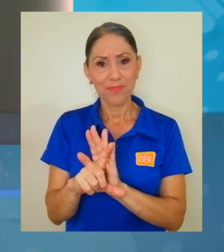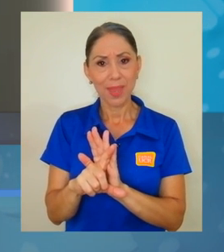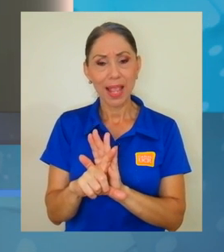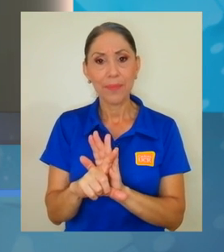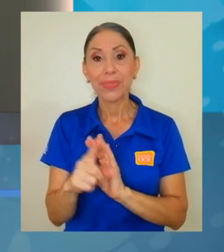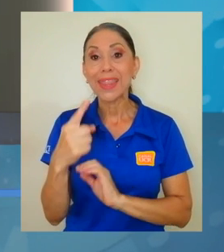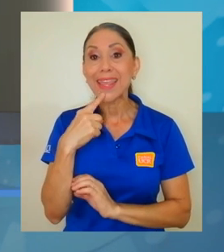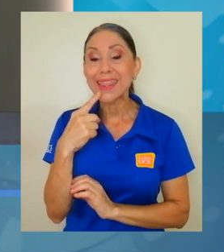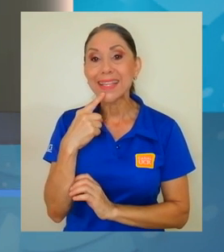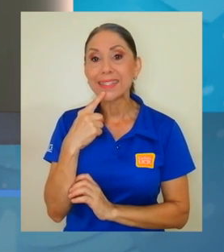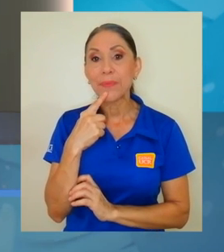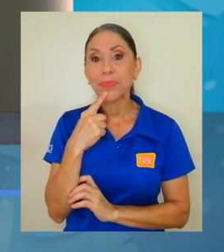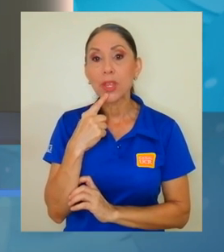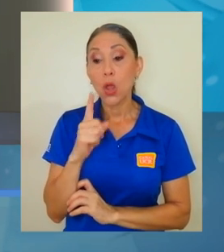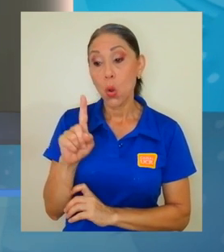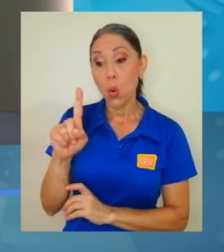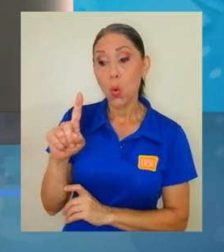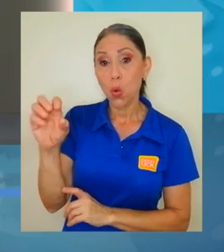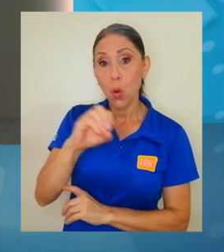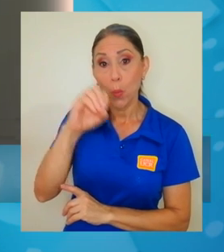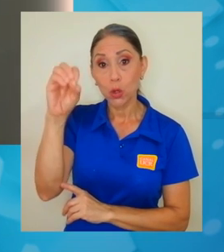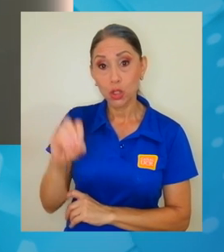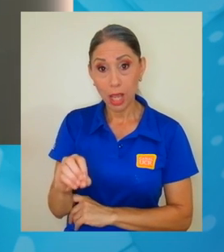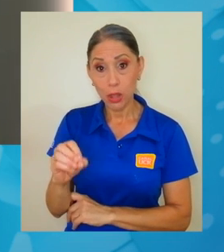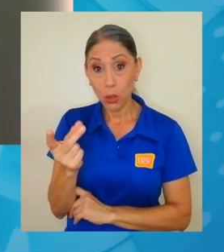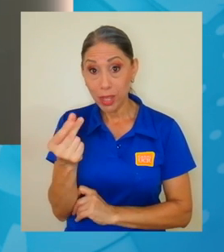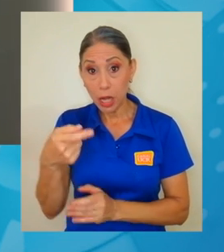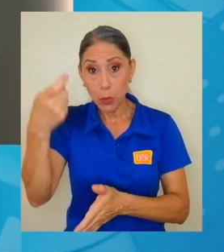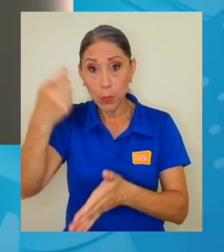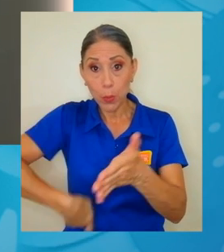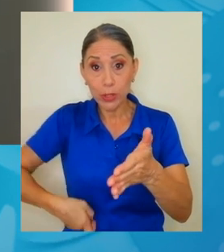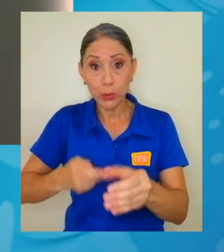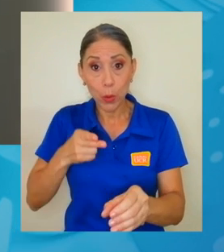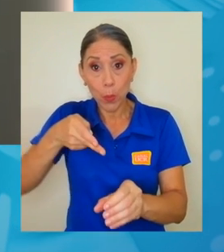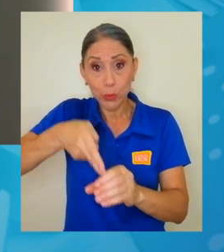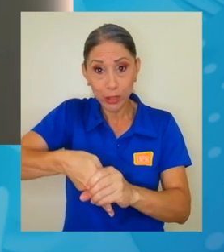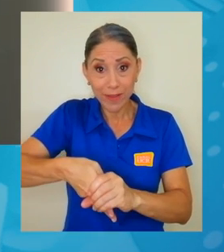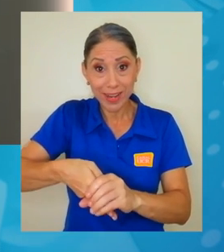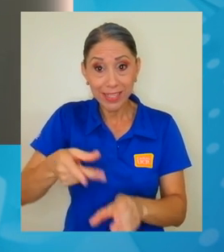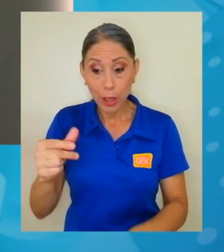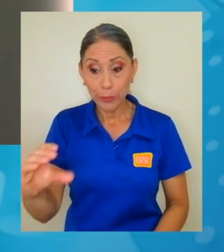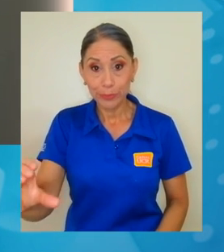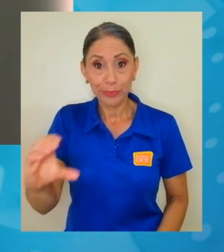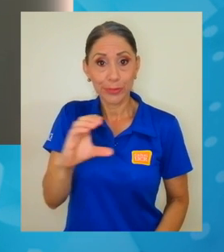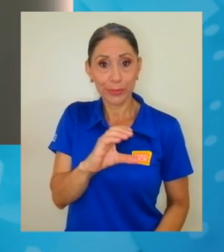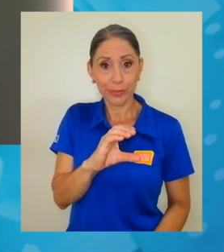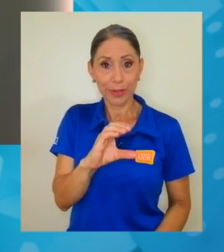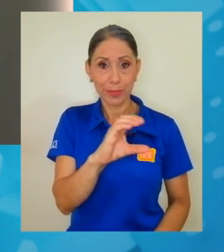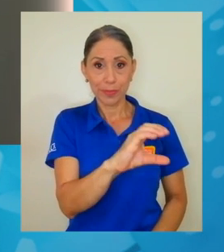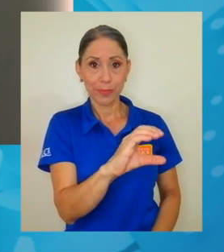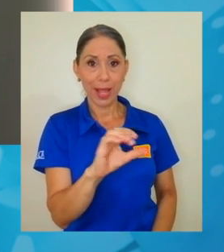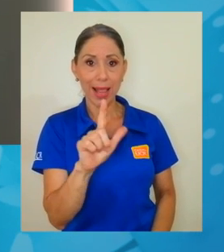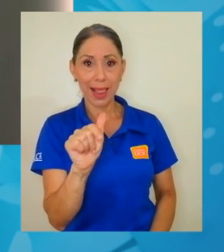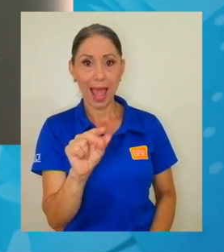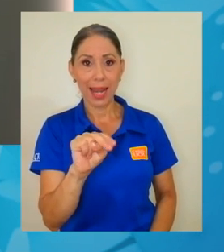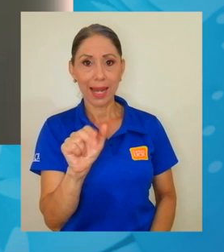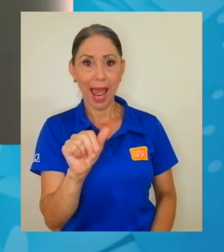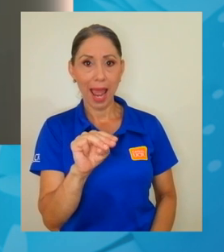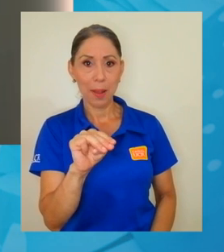destina un porcentaje, el 1% del impuesto a los combustibles, a la ANAMI